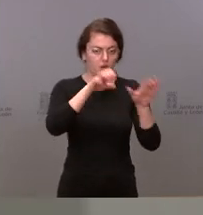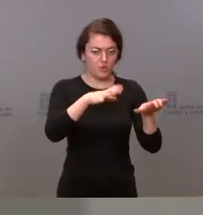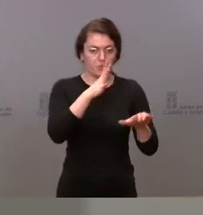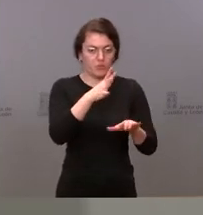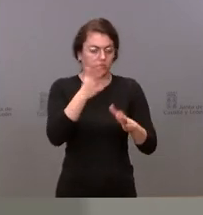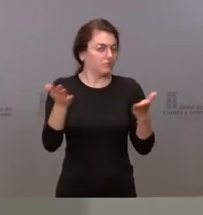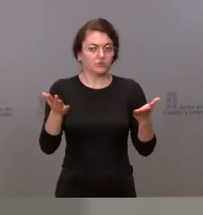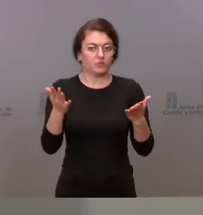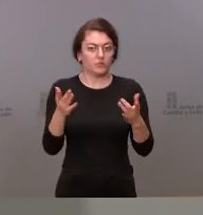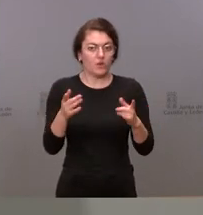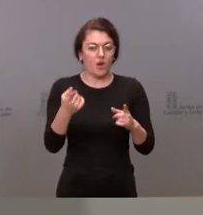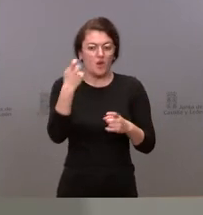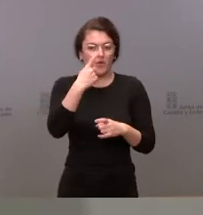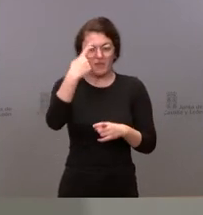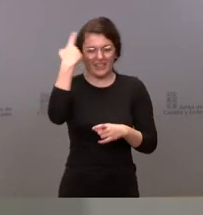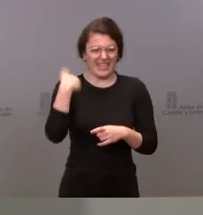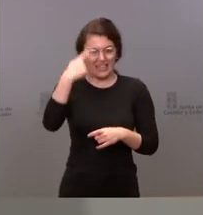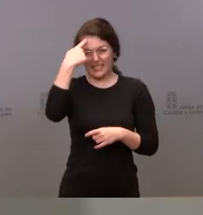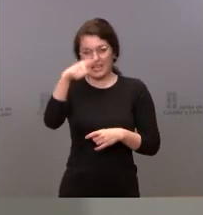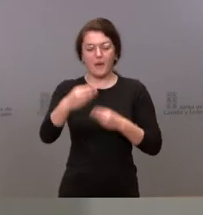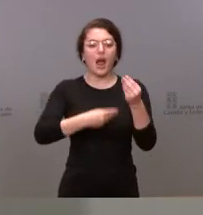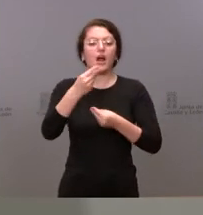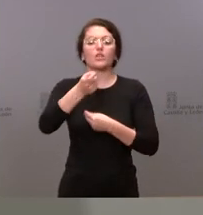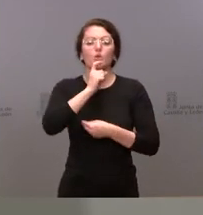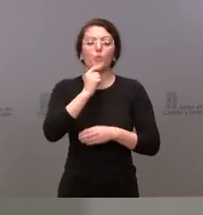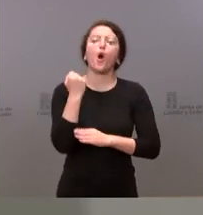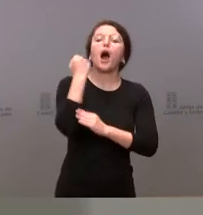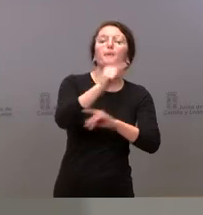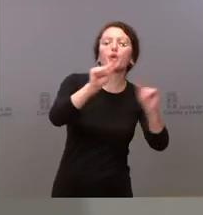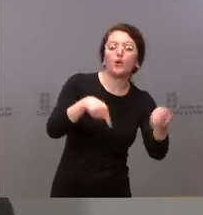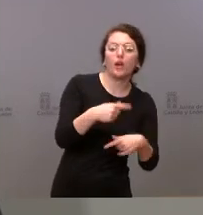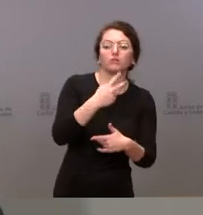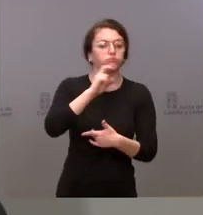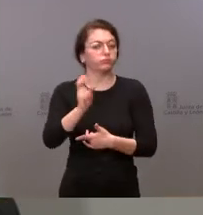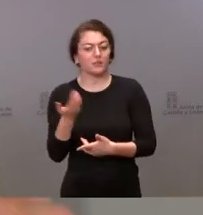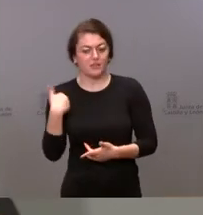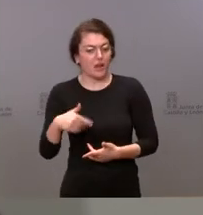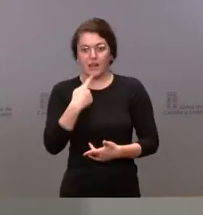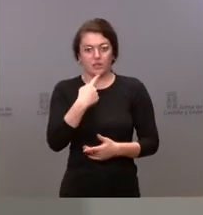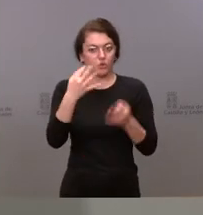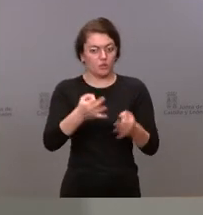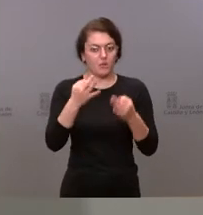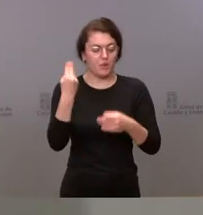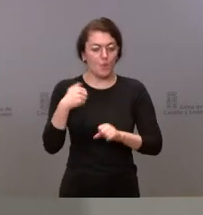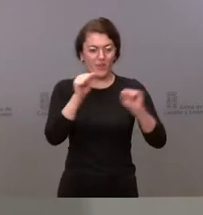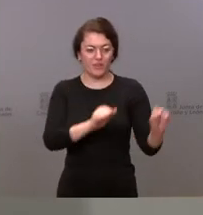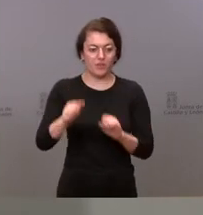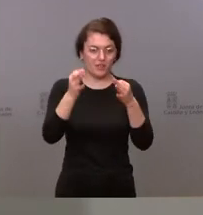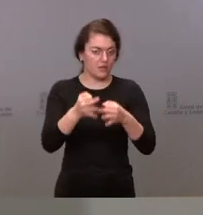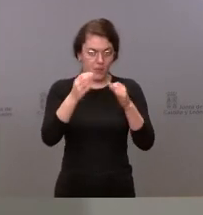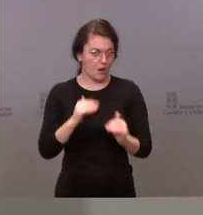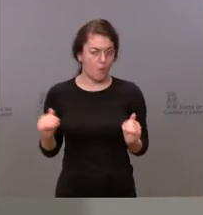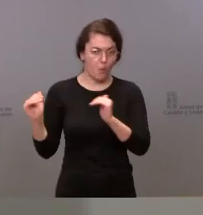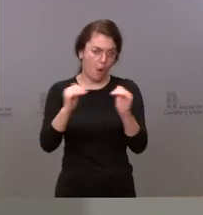de apoyo al territorio y al mundo local y a otros municipios por parte de ningún partido político lo hemos hecho siempre y lo hemos defendido siempre en condiciones de igualdad